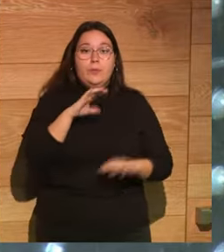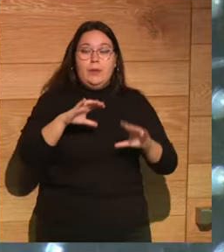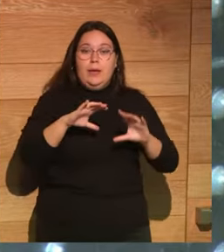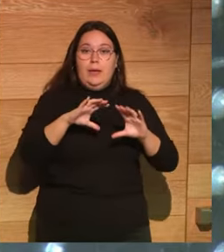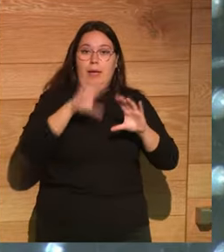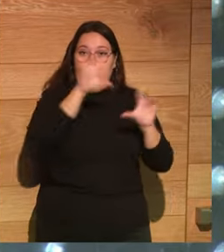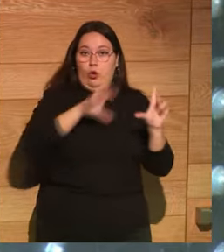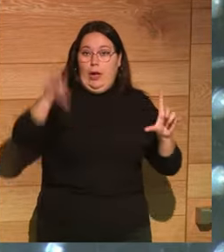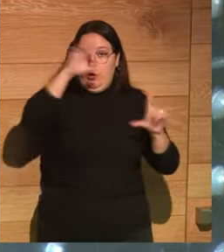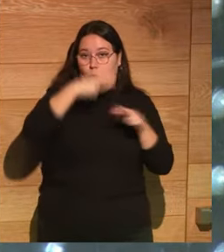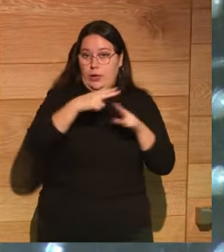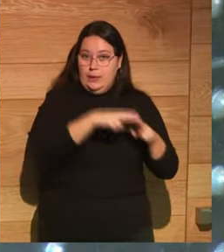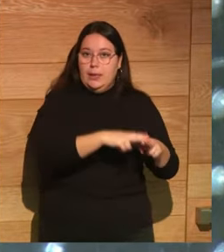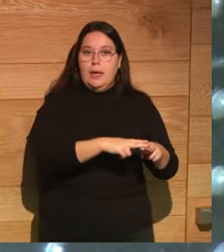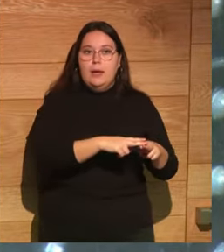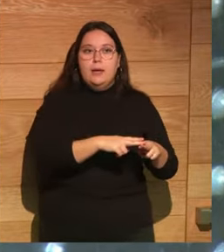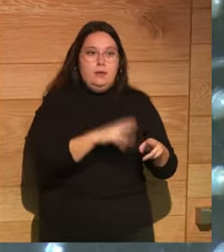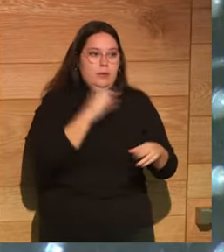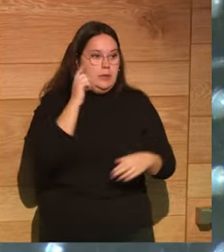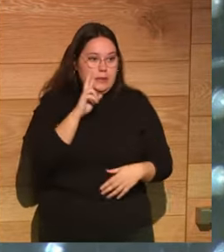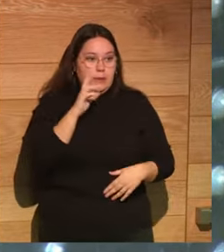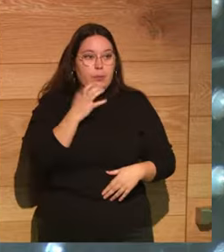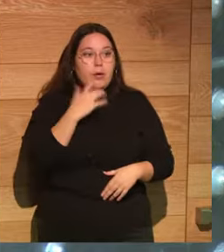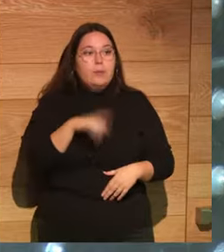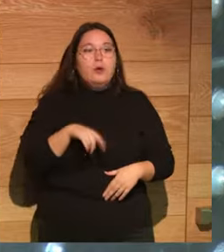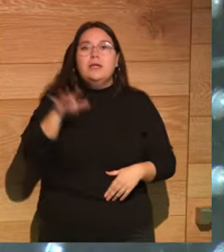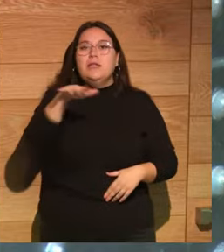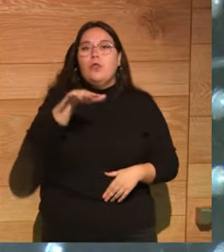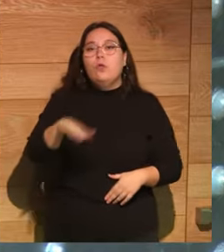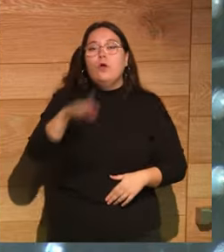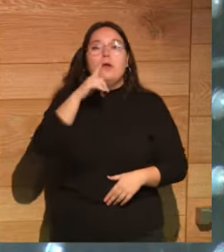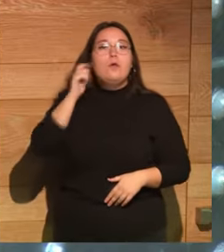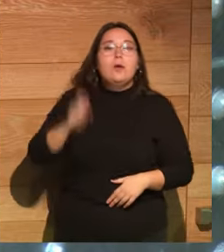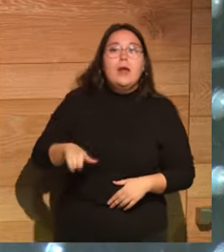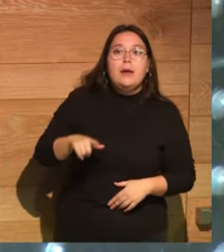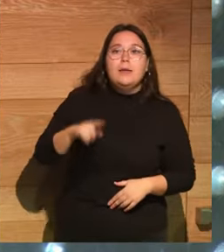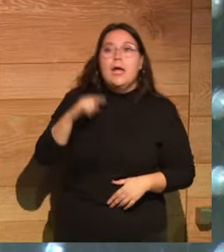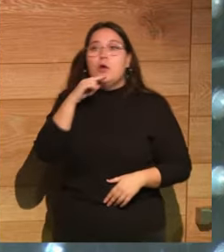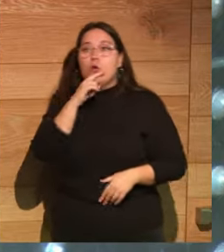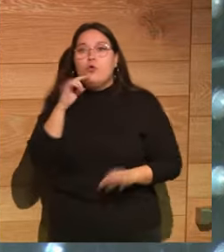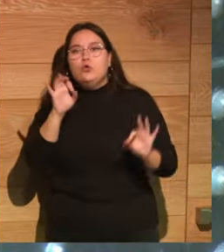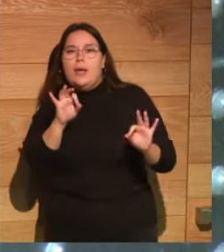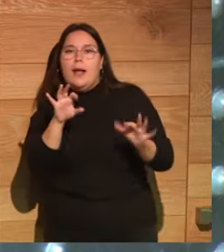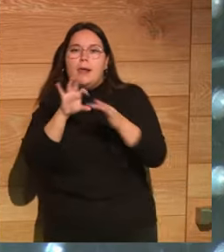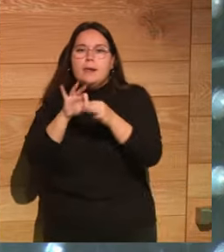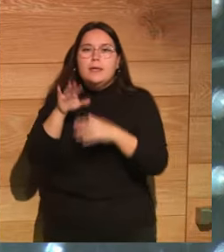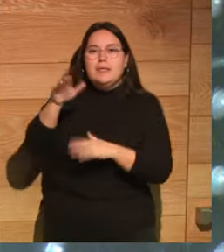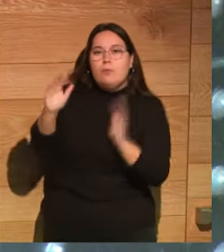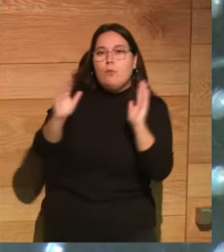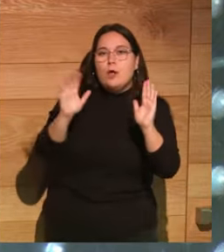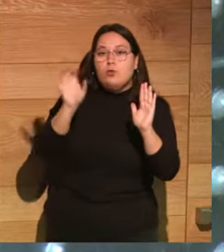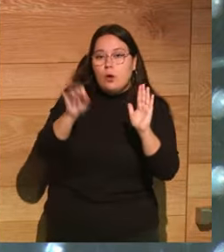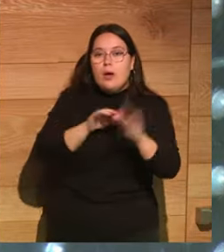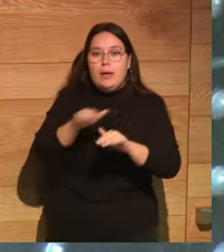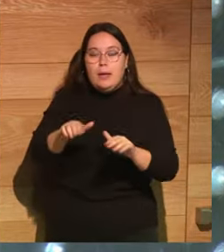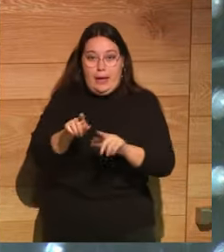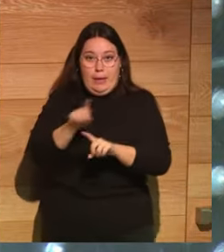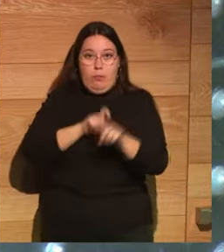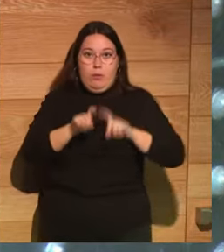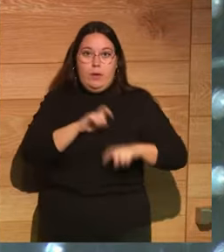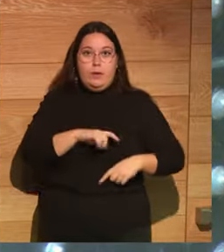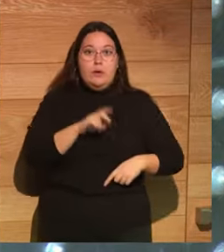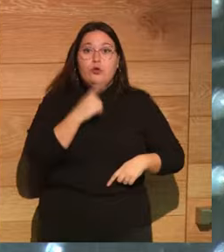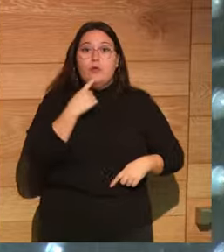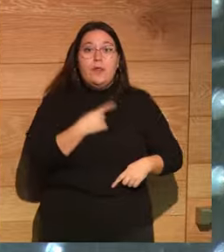pero es que esta región de Ucrania era Rusia en este momento concreto, entonces hay que volver a ese momento concreto. Y no te dicen